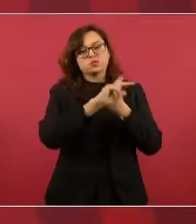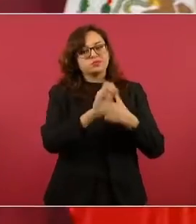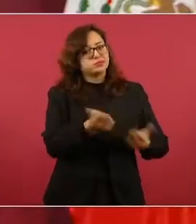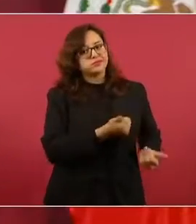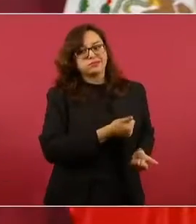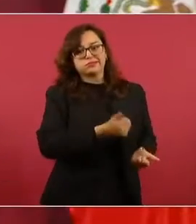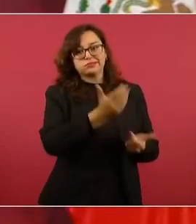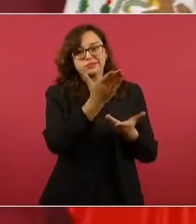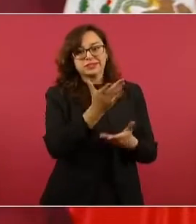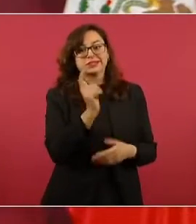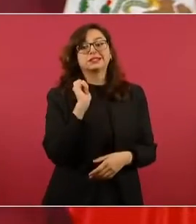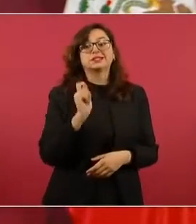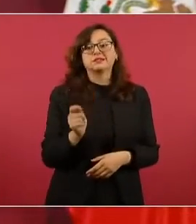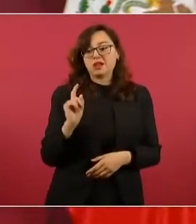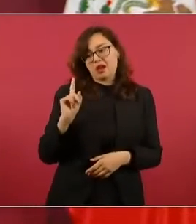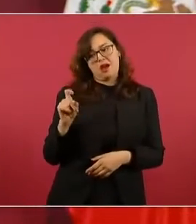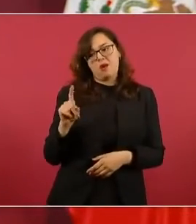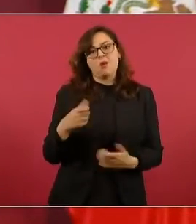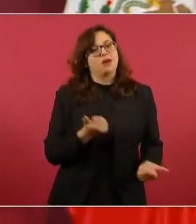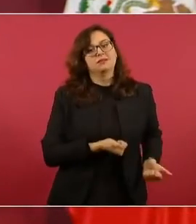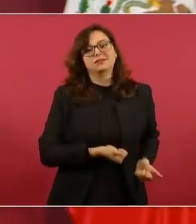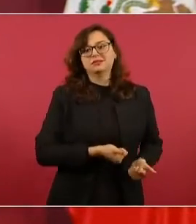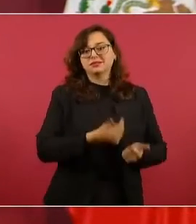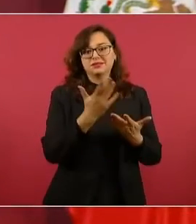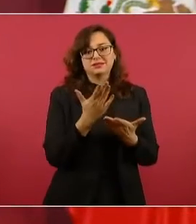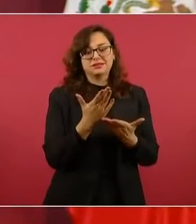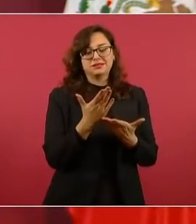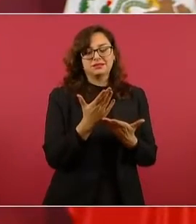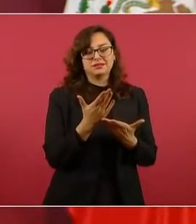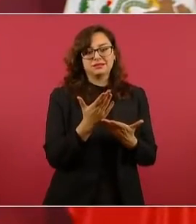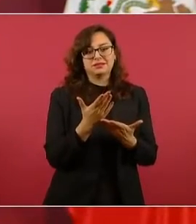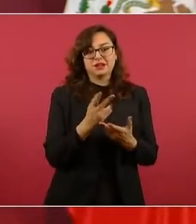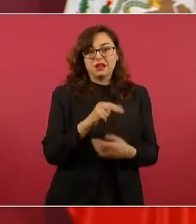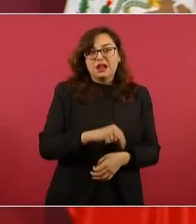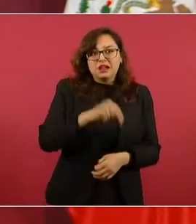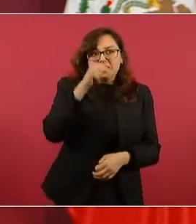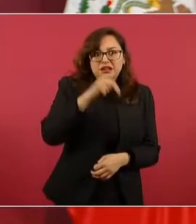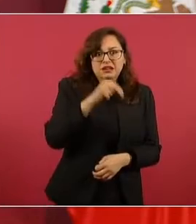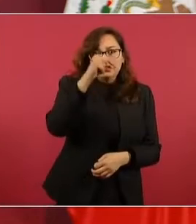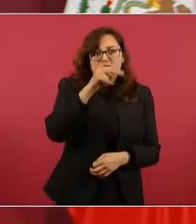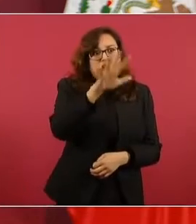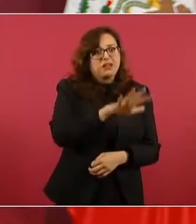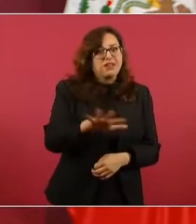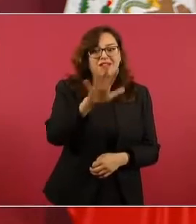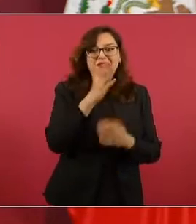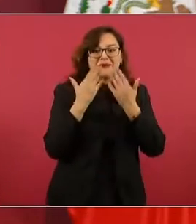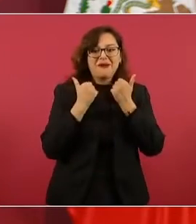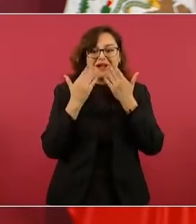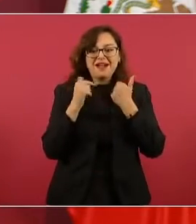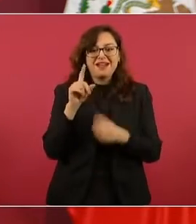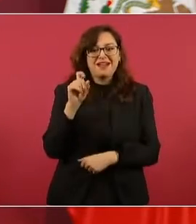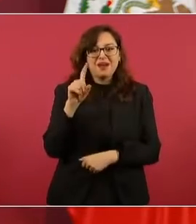del norte, de donde no hay